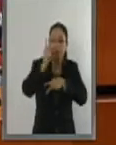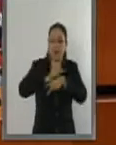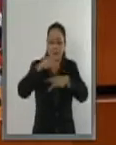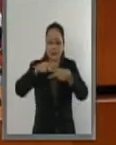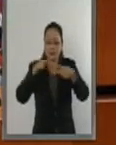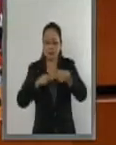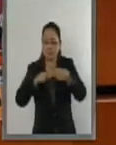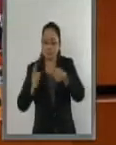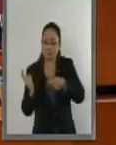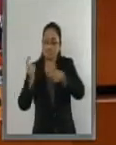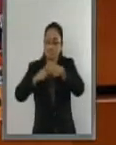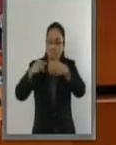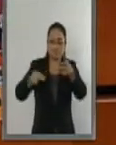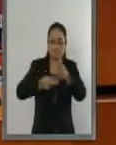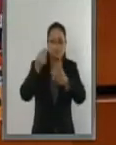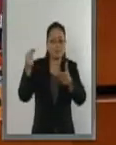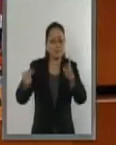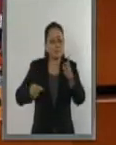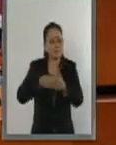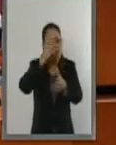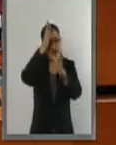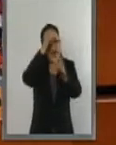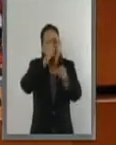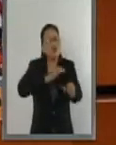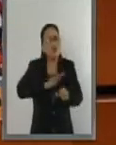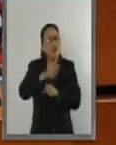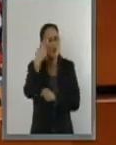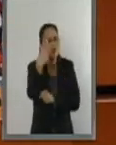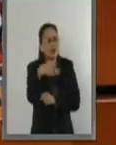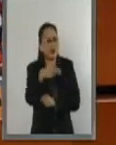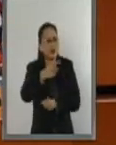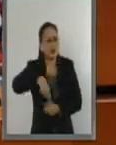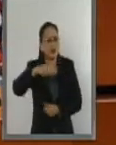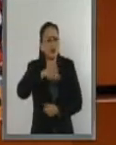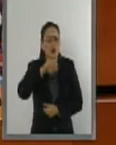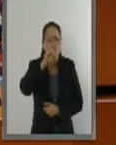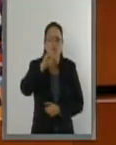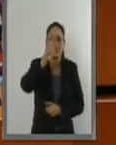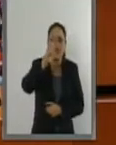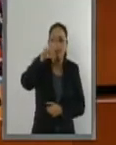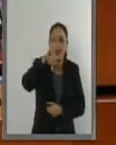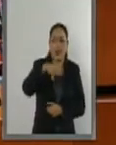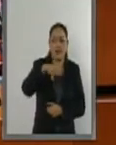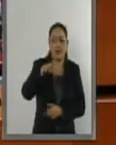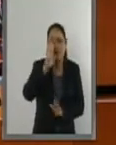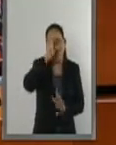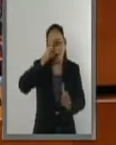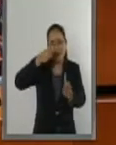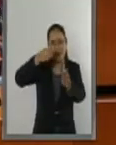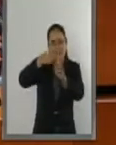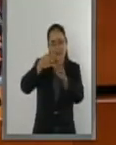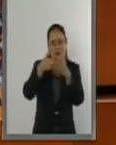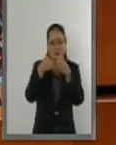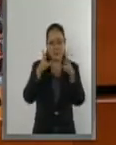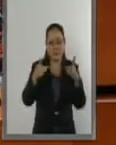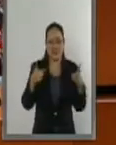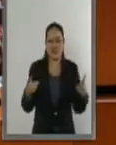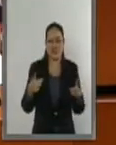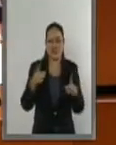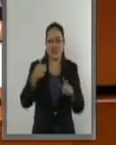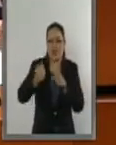suscribimos a lo que se le llamó los ODM, los Objetivos de Desarrollo del Milenio.